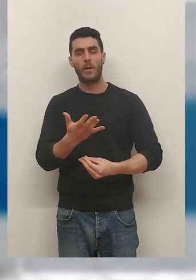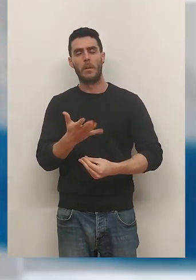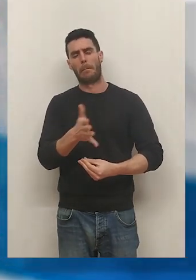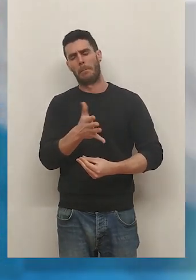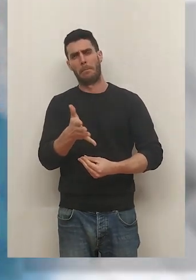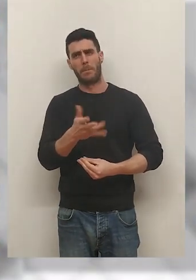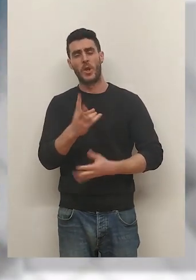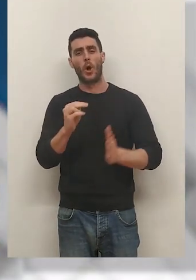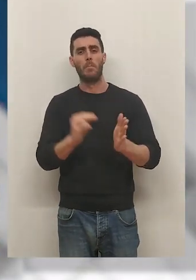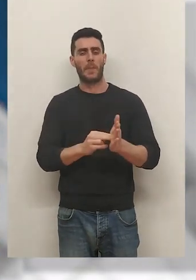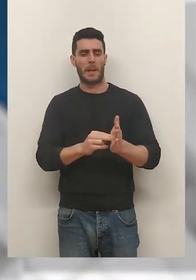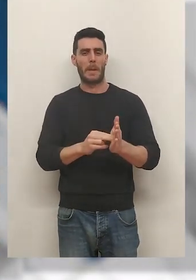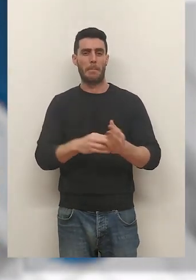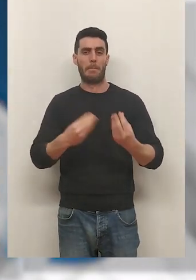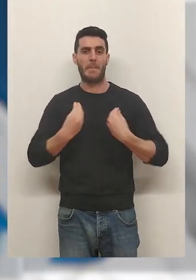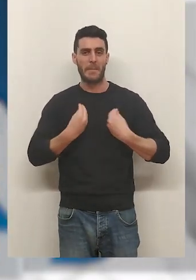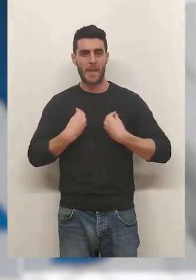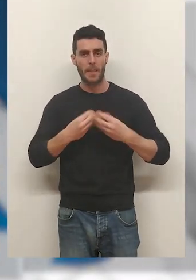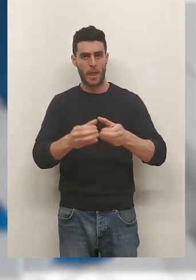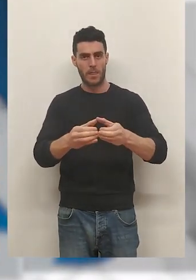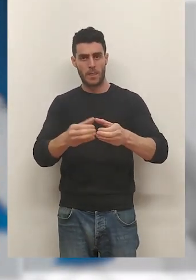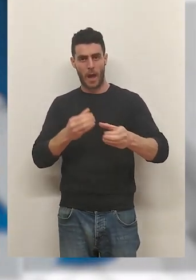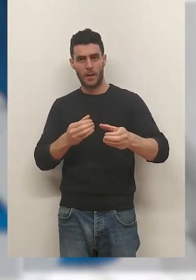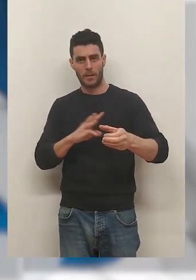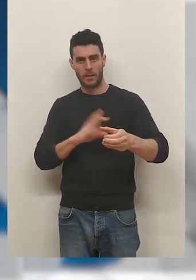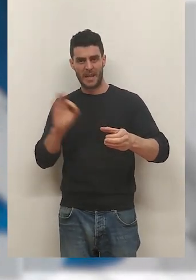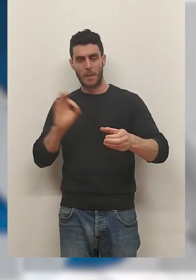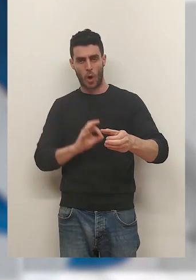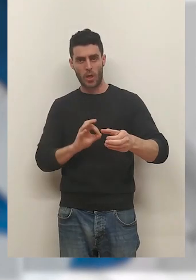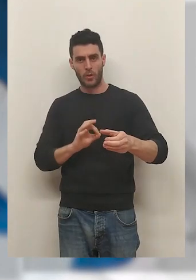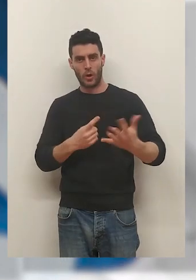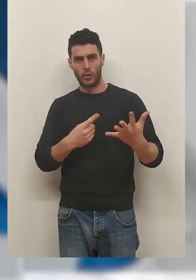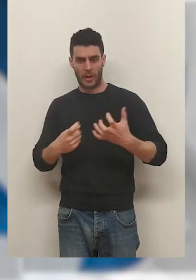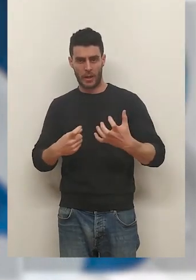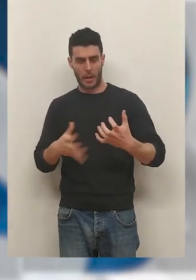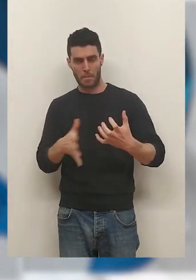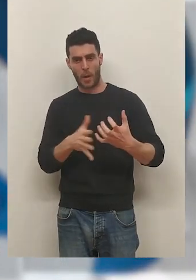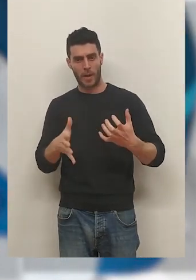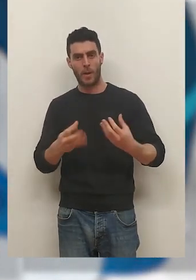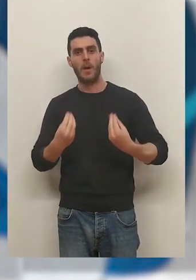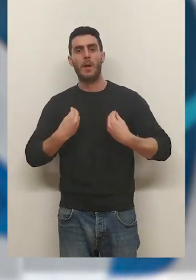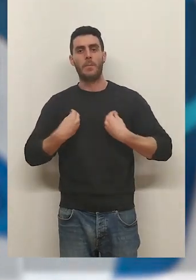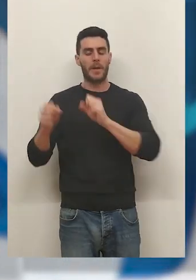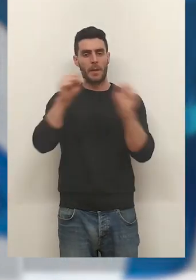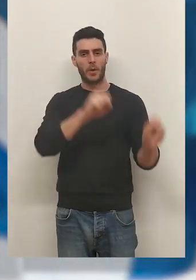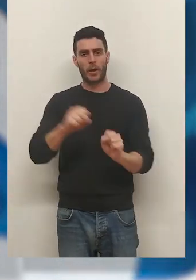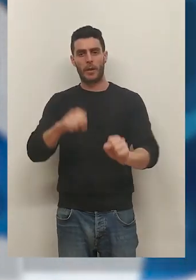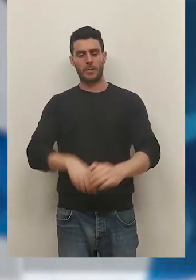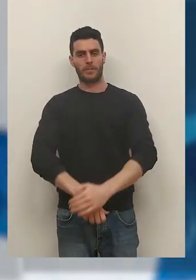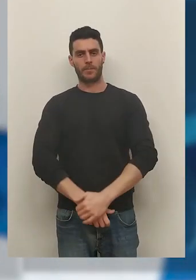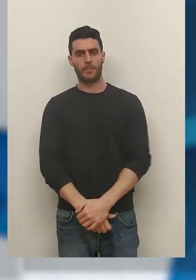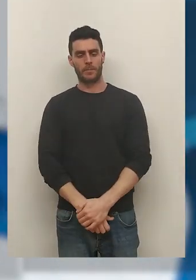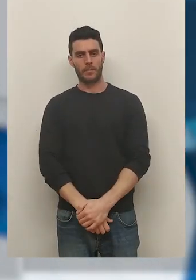unas 2.000 viviendas, de las cuales ese 30%, 600 serían viviendas protegidas.